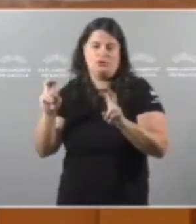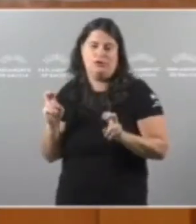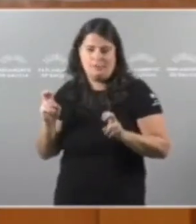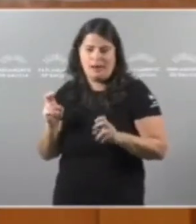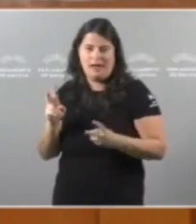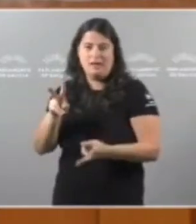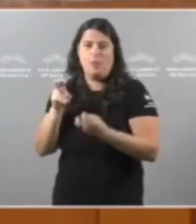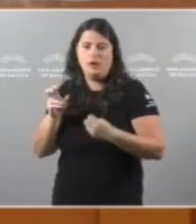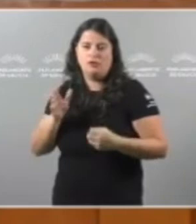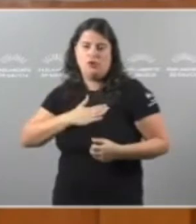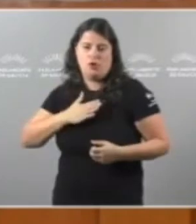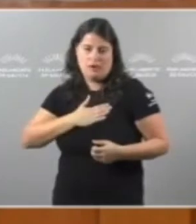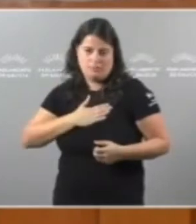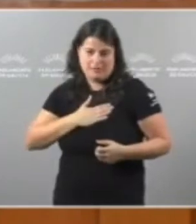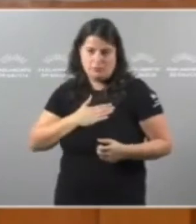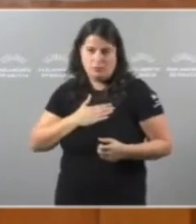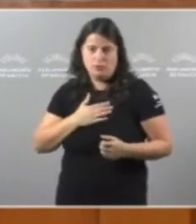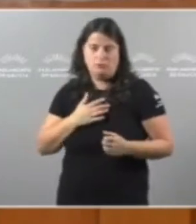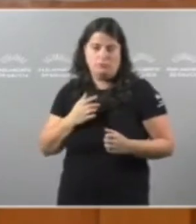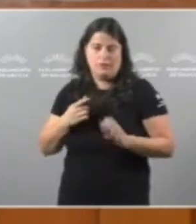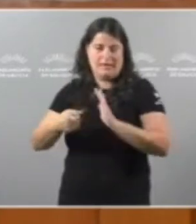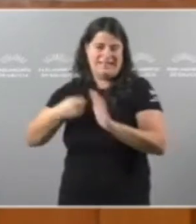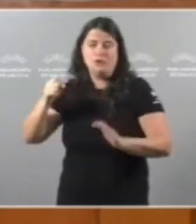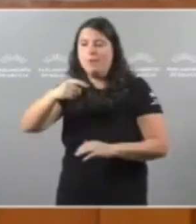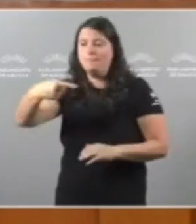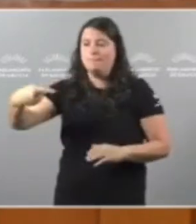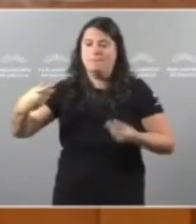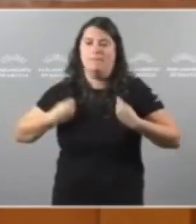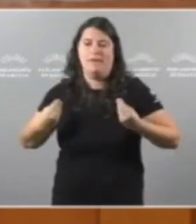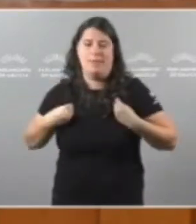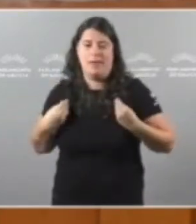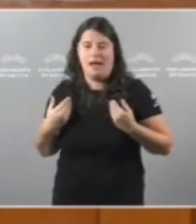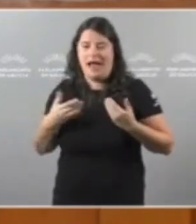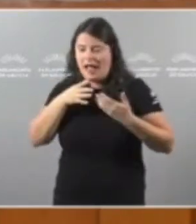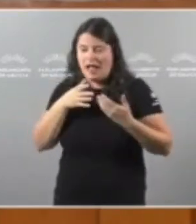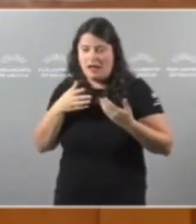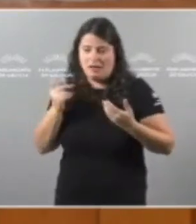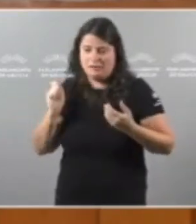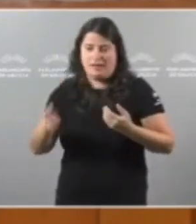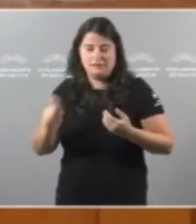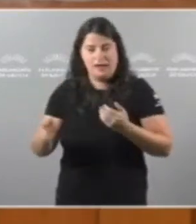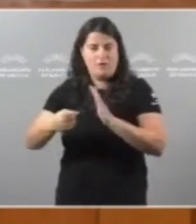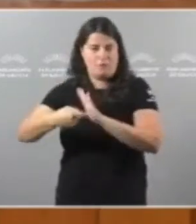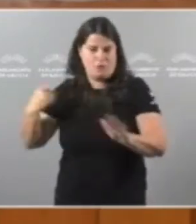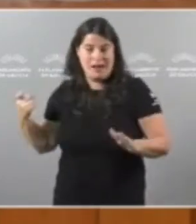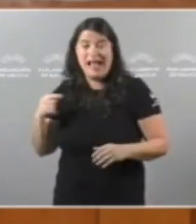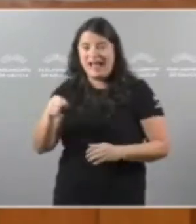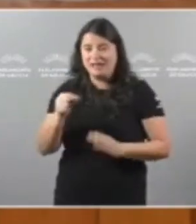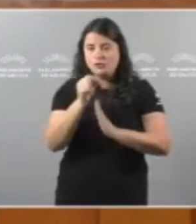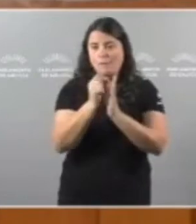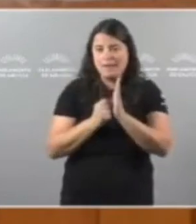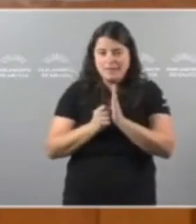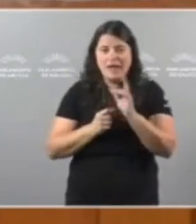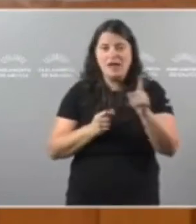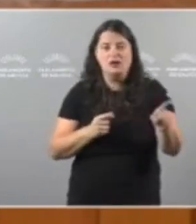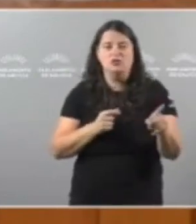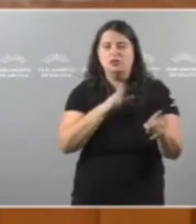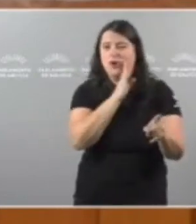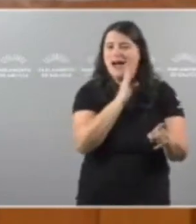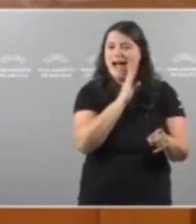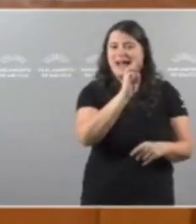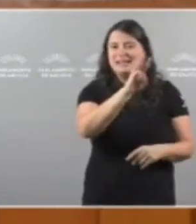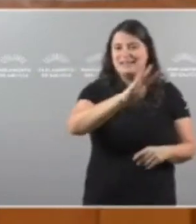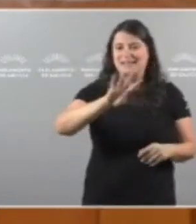Descontando a vivenda habitual Esta medida permitiría nos pasar Do seu pelotazo fiscal De